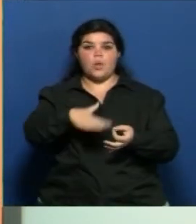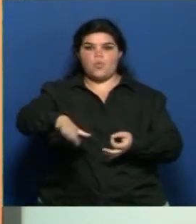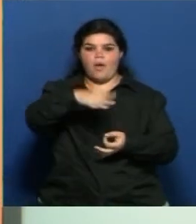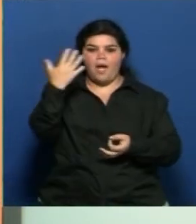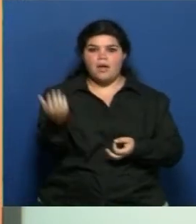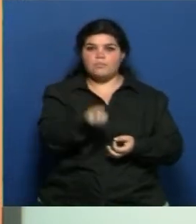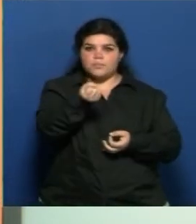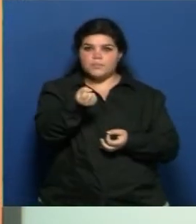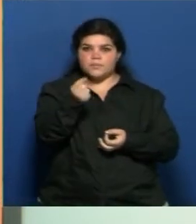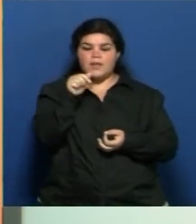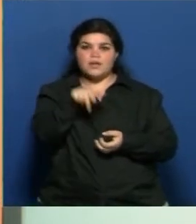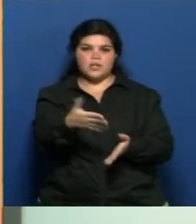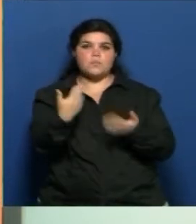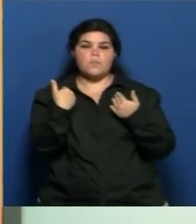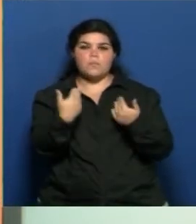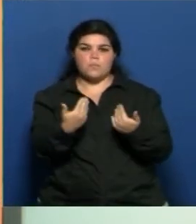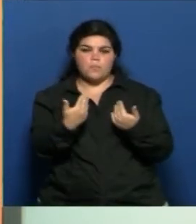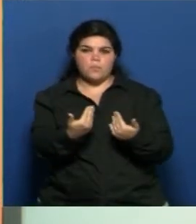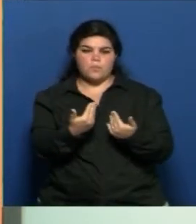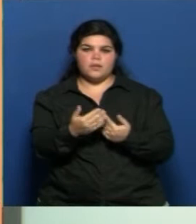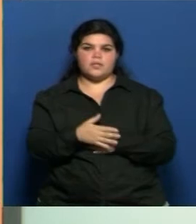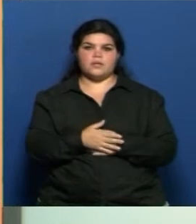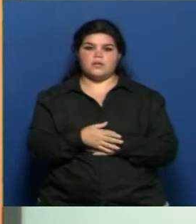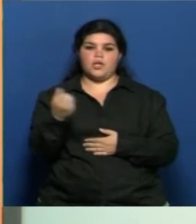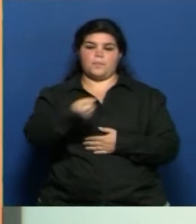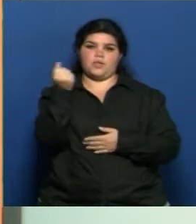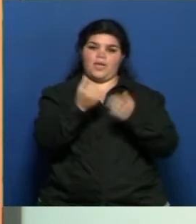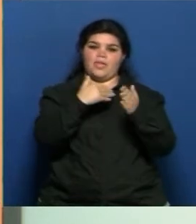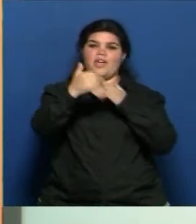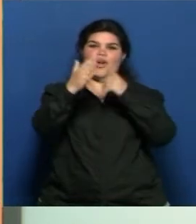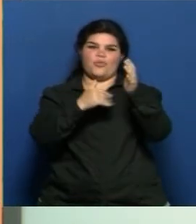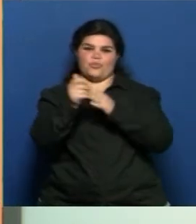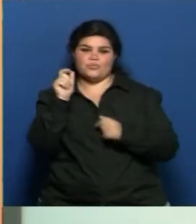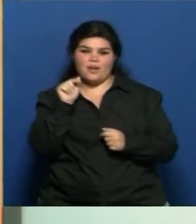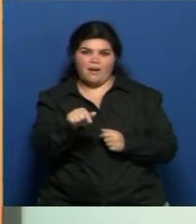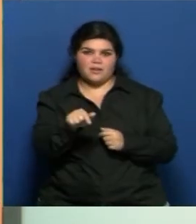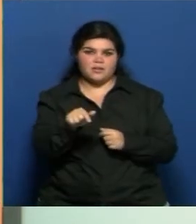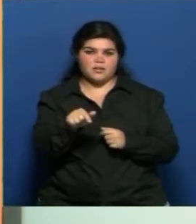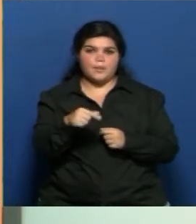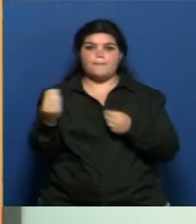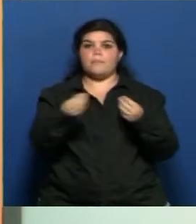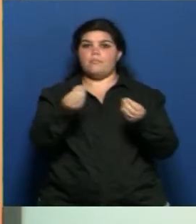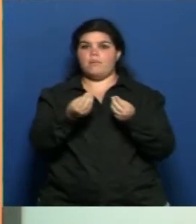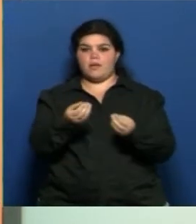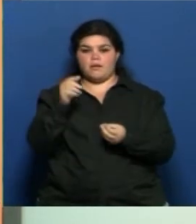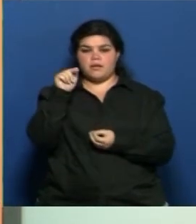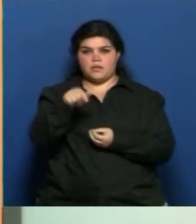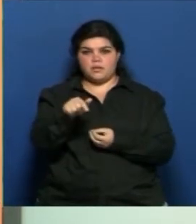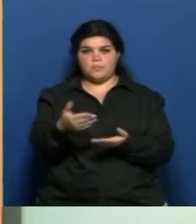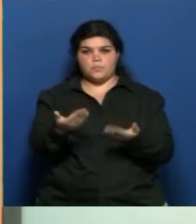lugares, indudablemente ahí hay que proveerlo de la infraestructura necesaria para poder de esa manera